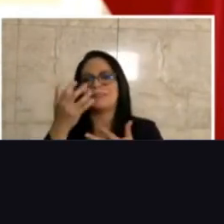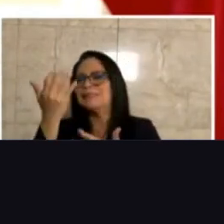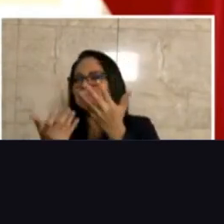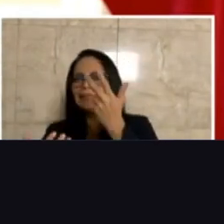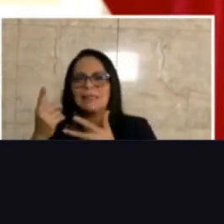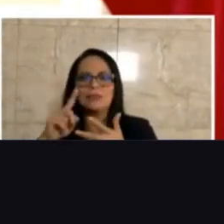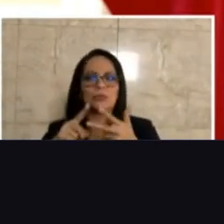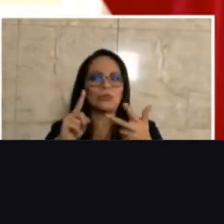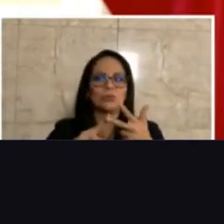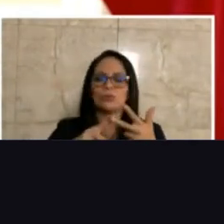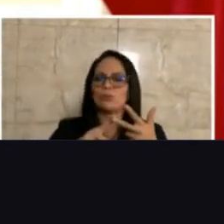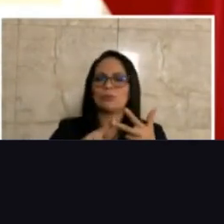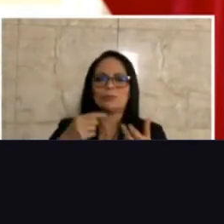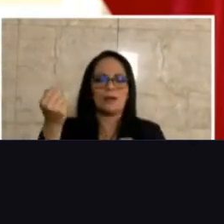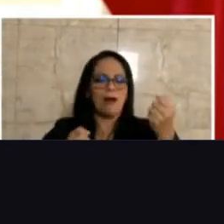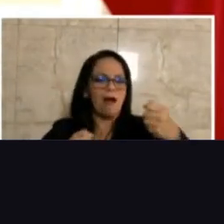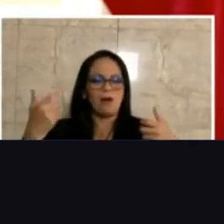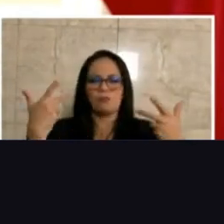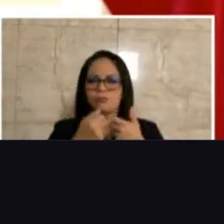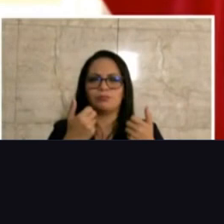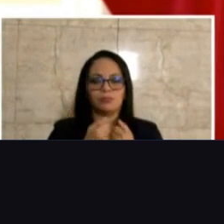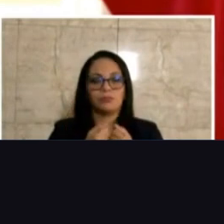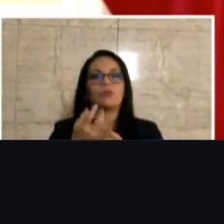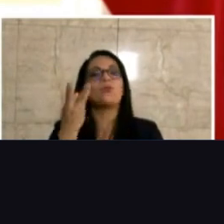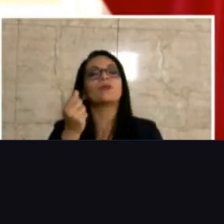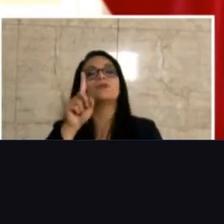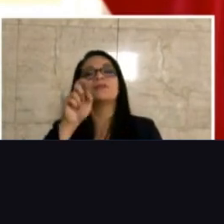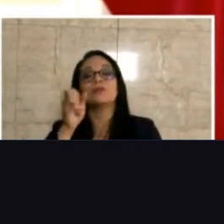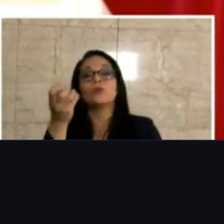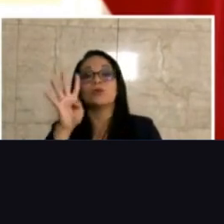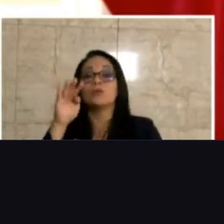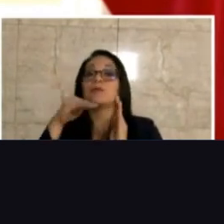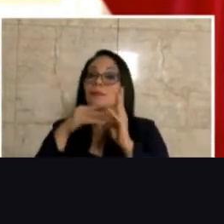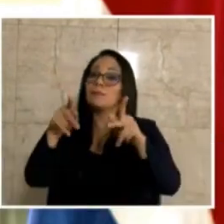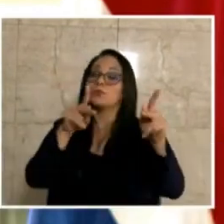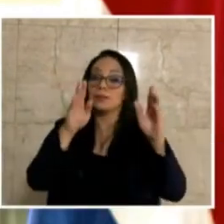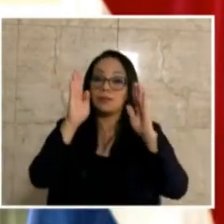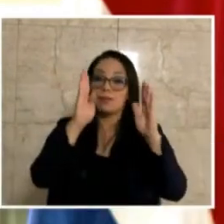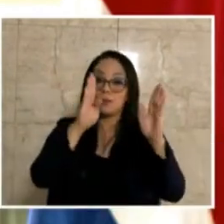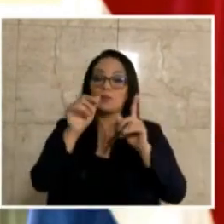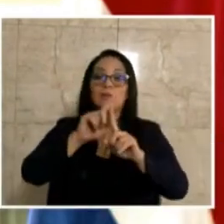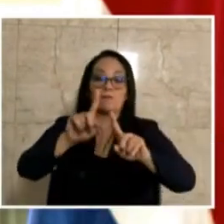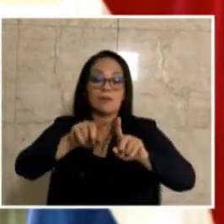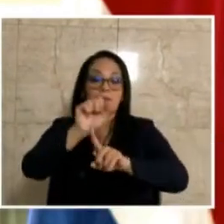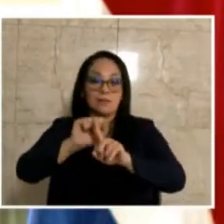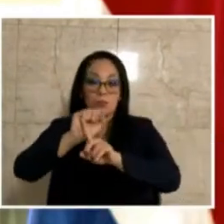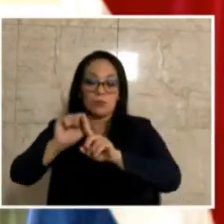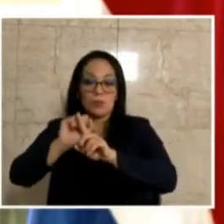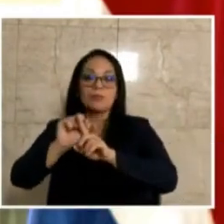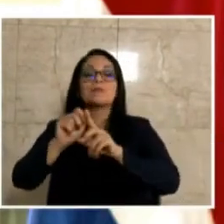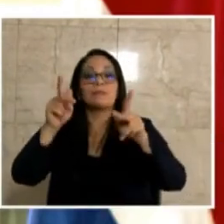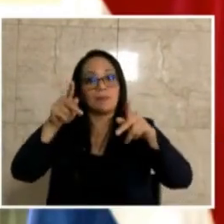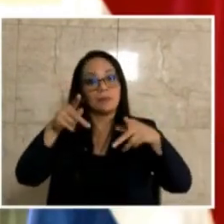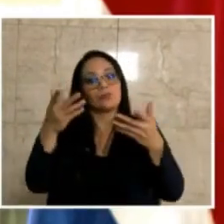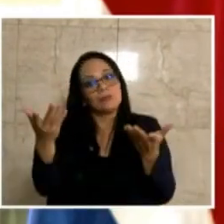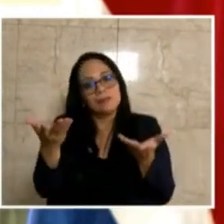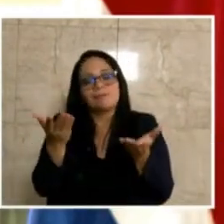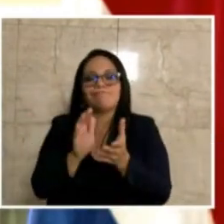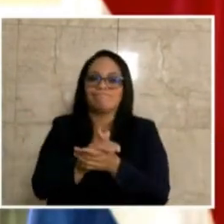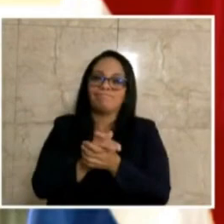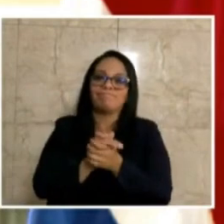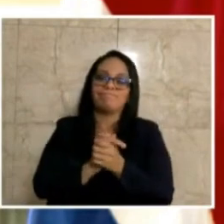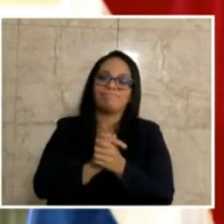tránsito ha atendido ya a 114.000 compatriotas y personas y pacientes y han